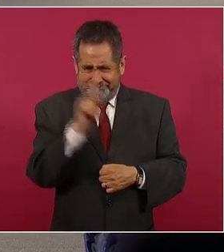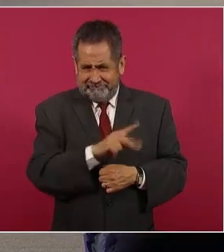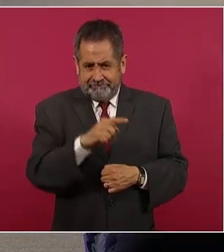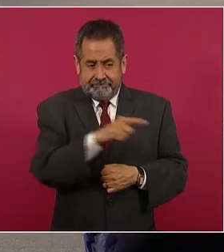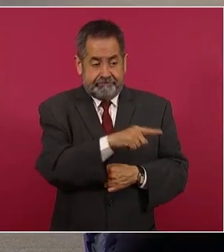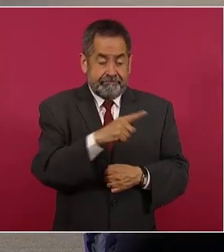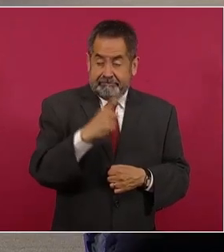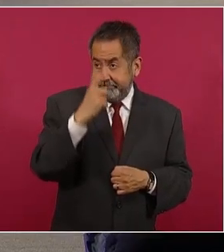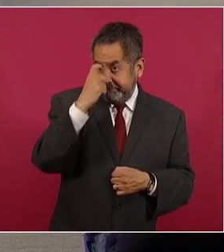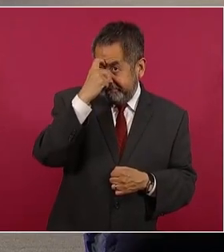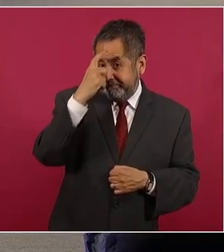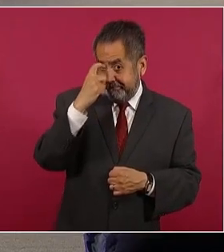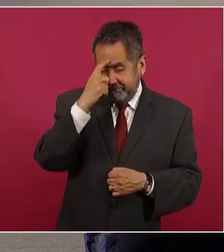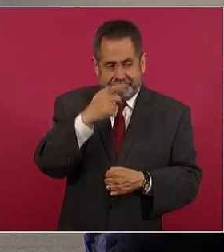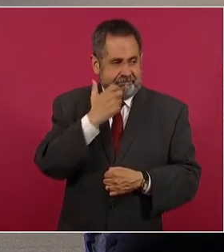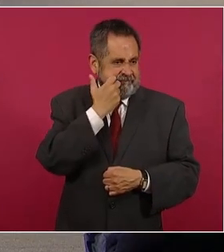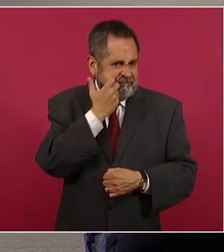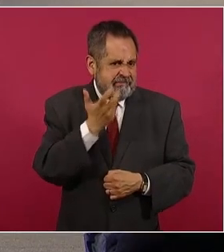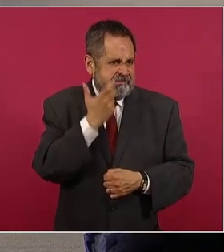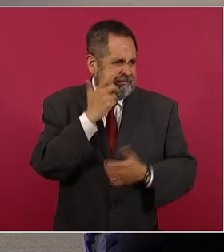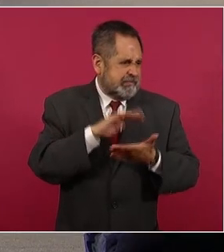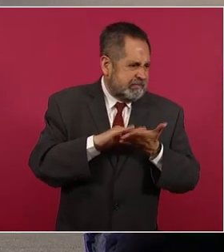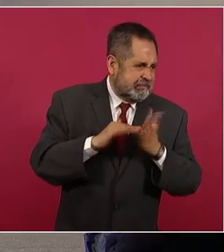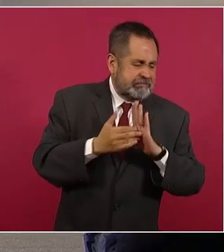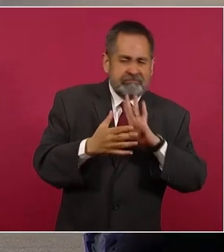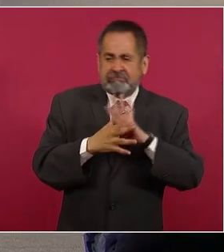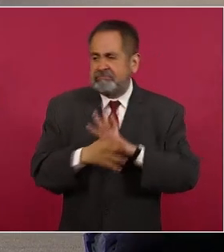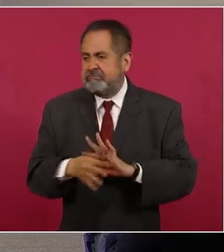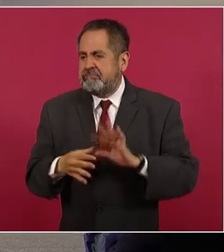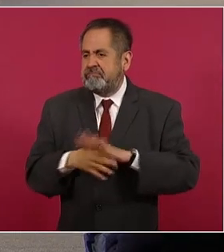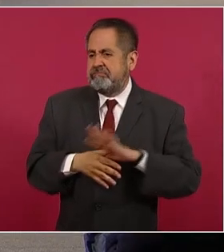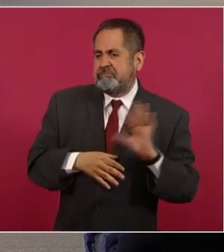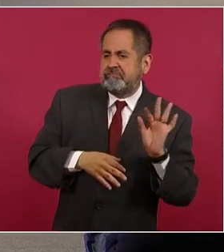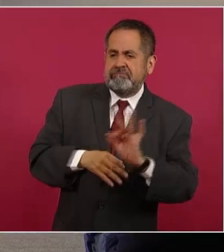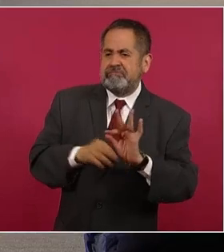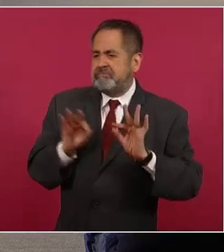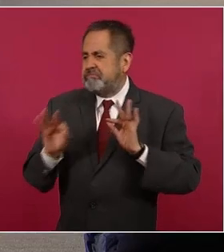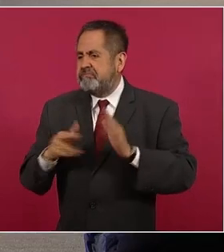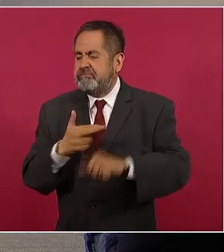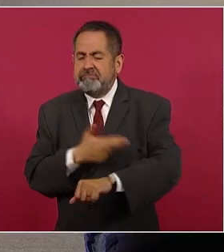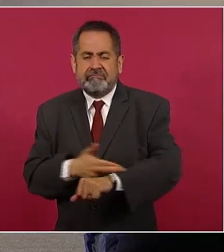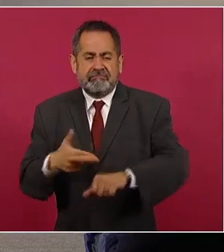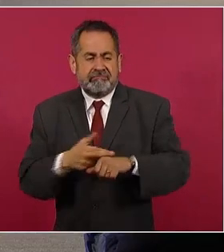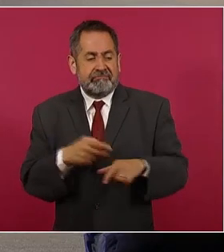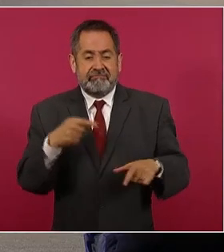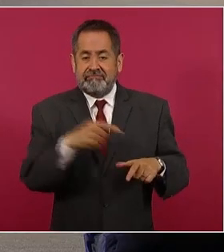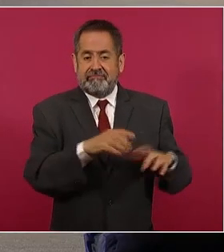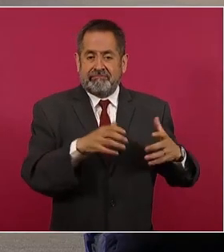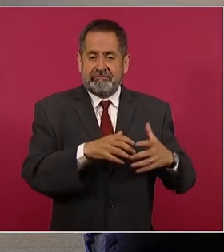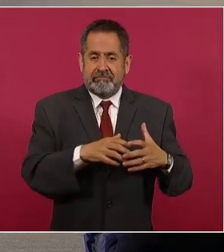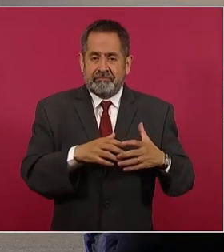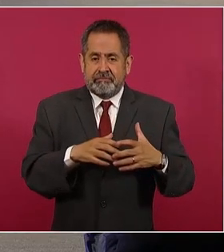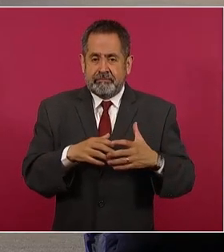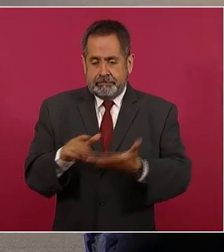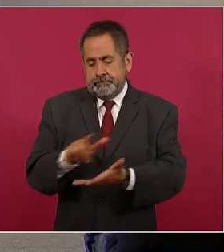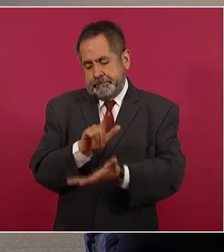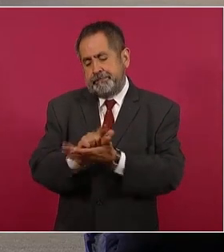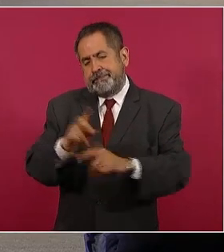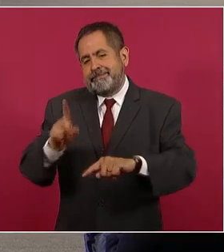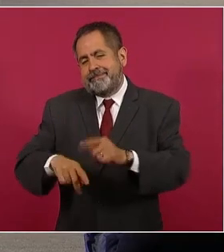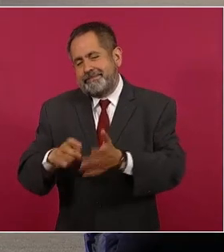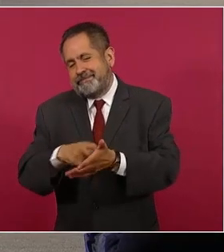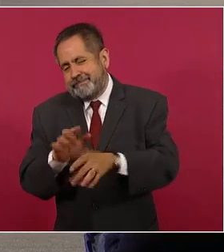intentarán por medios sutiles reformando las leyes.